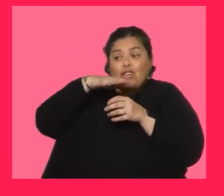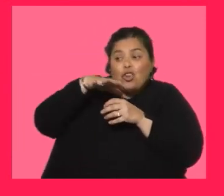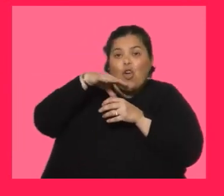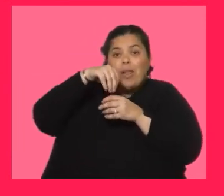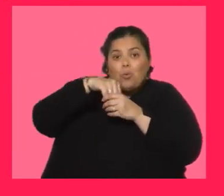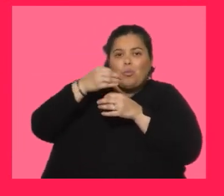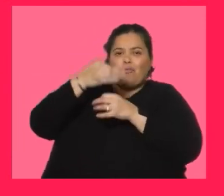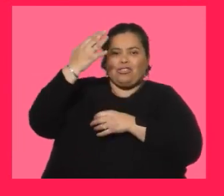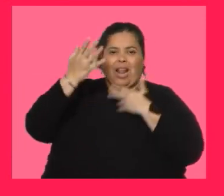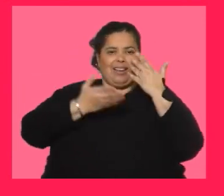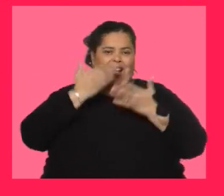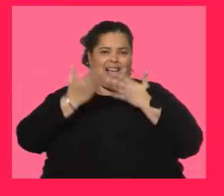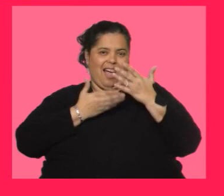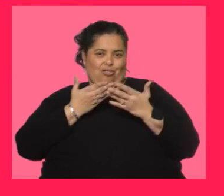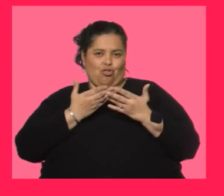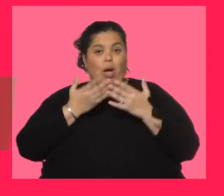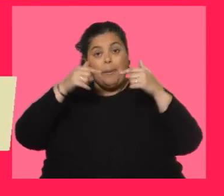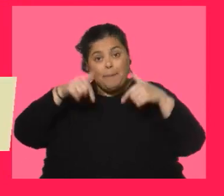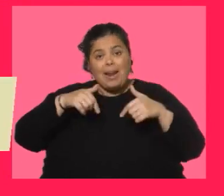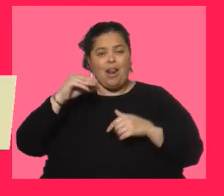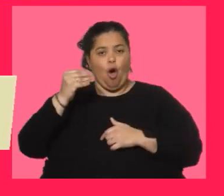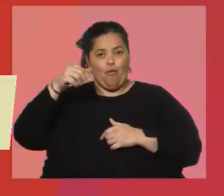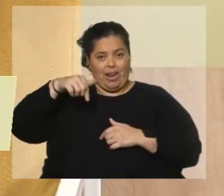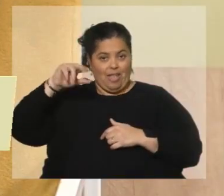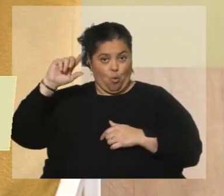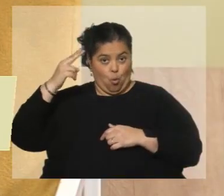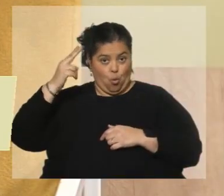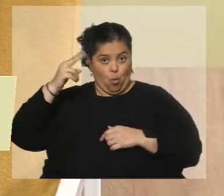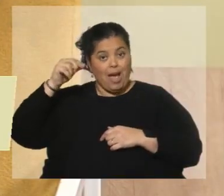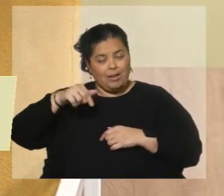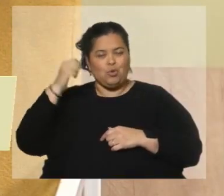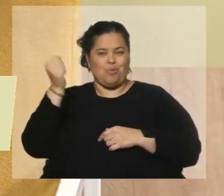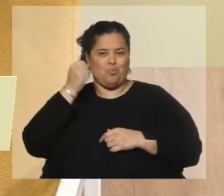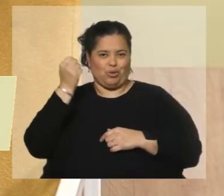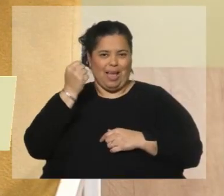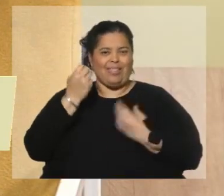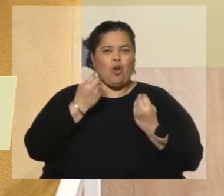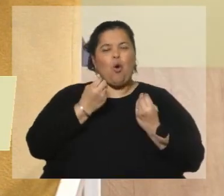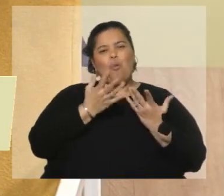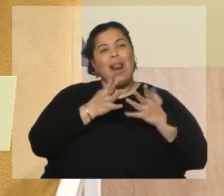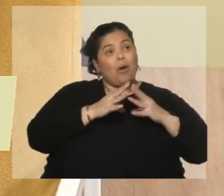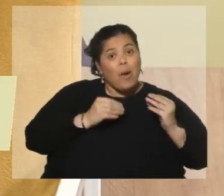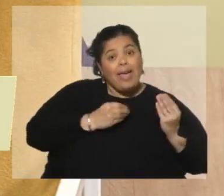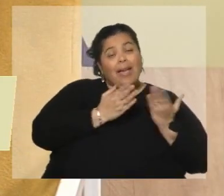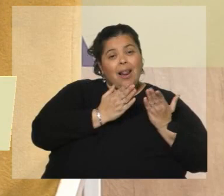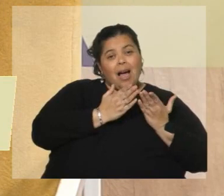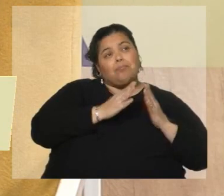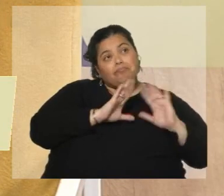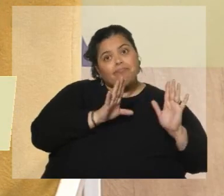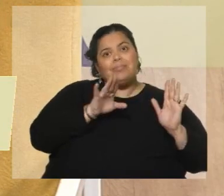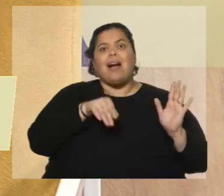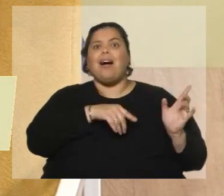profesional. Y para los chicos nuestros es muy importante esa transición entre la vida académica y la vida